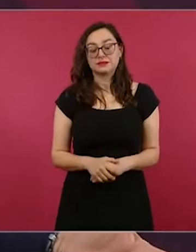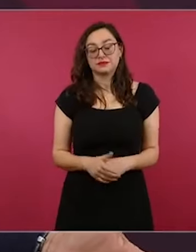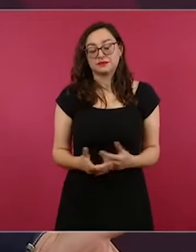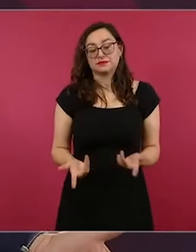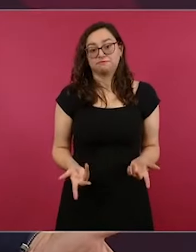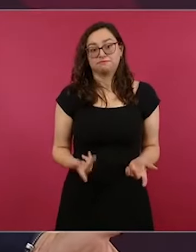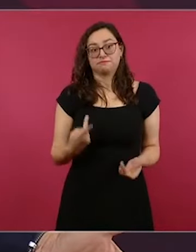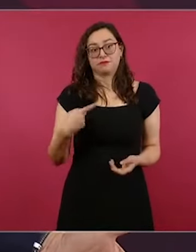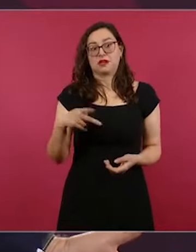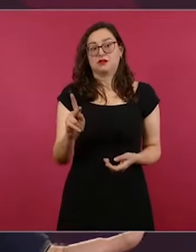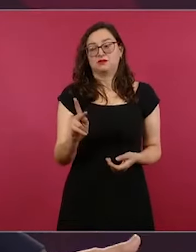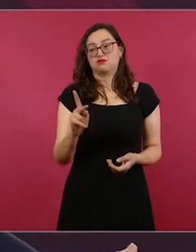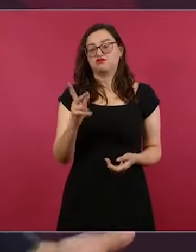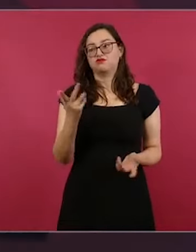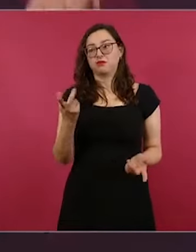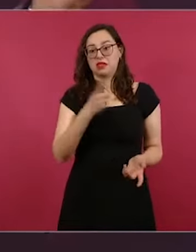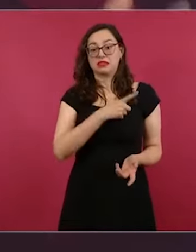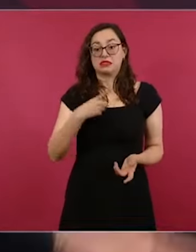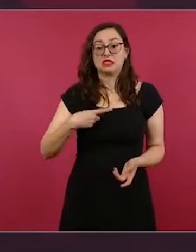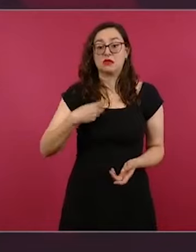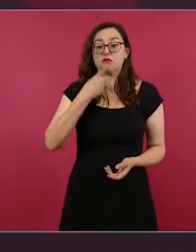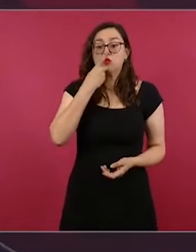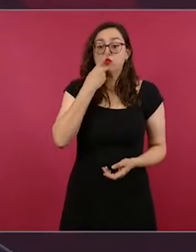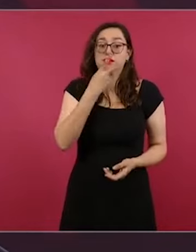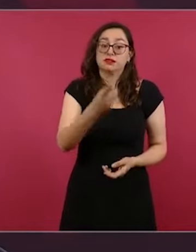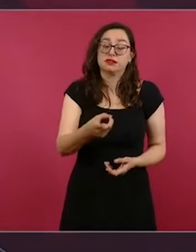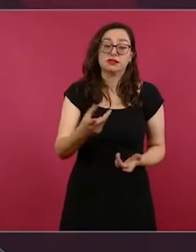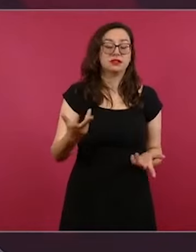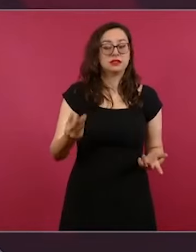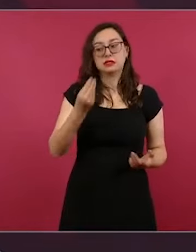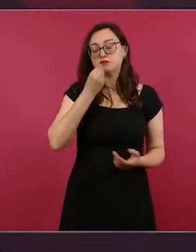es mucho el cinismo.